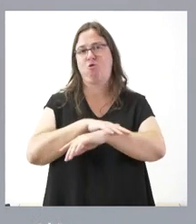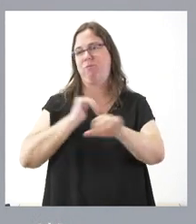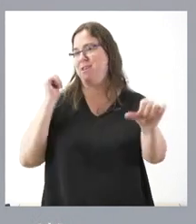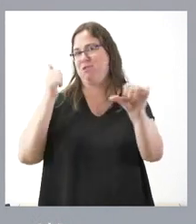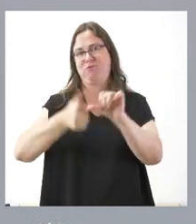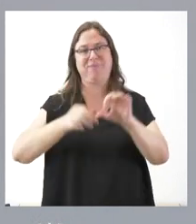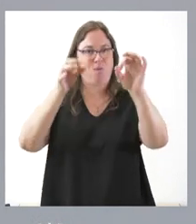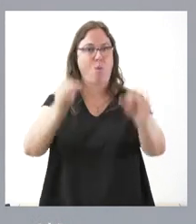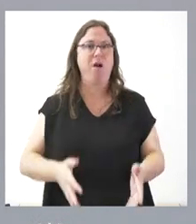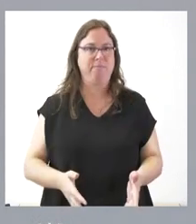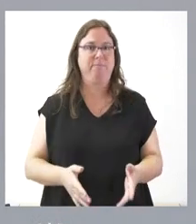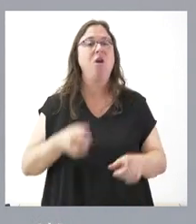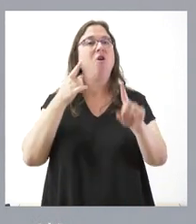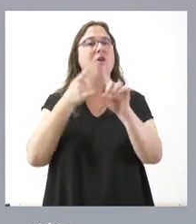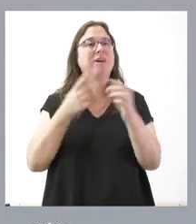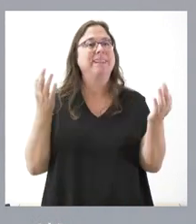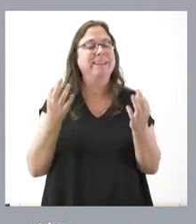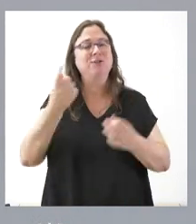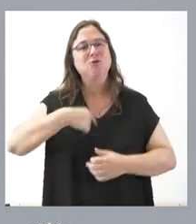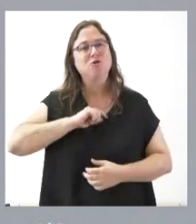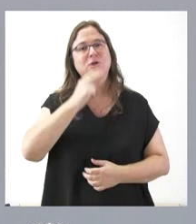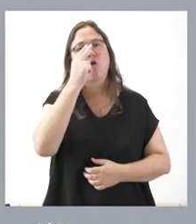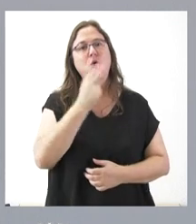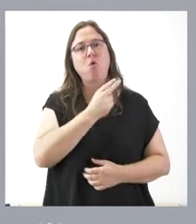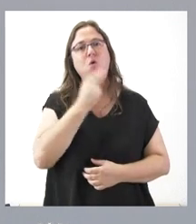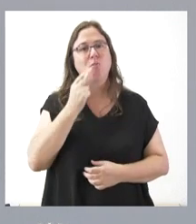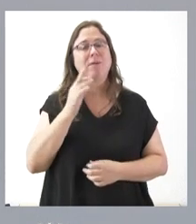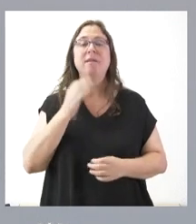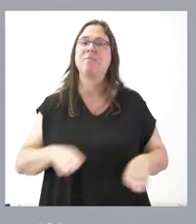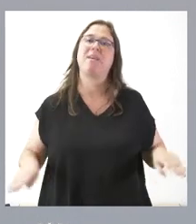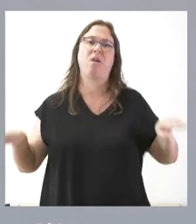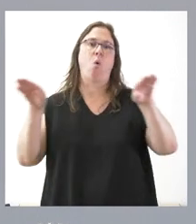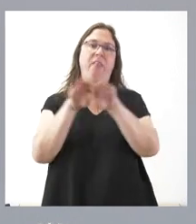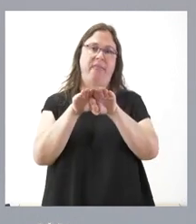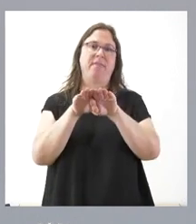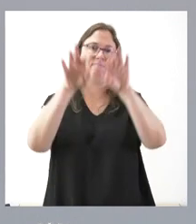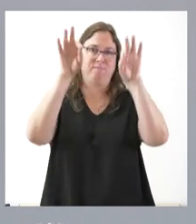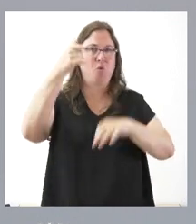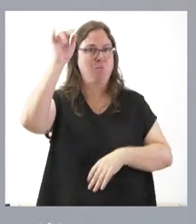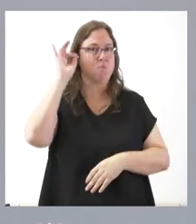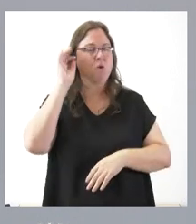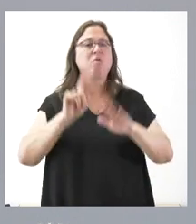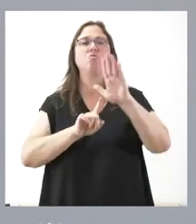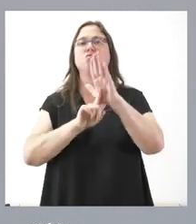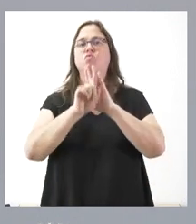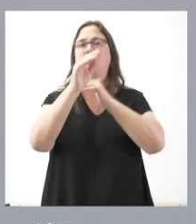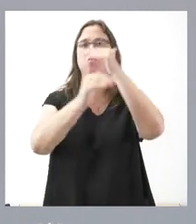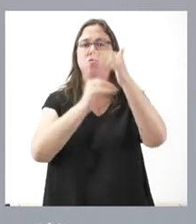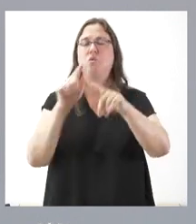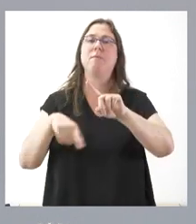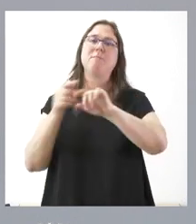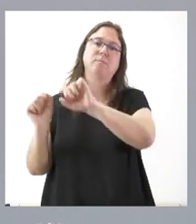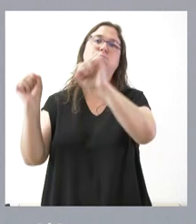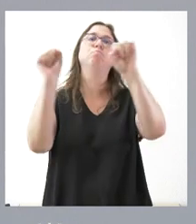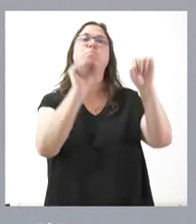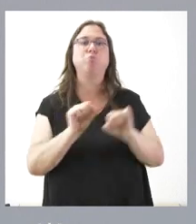siempre, que es ese compromiso con la igualdad en seguir avanzando y en seguir protegiendo